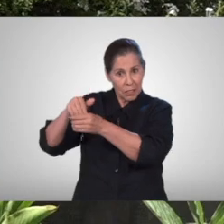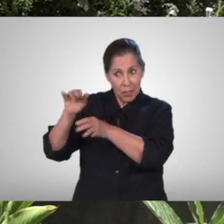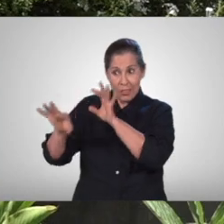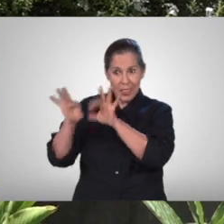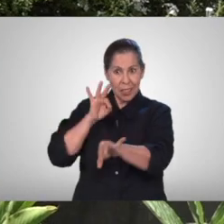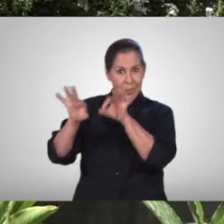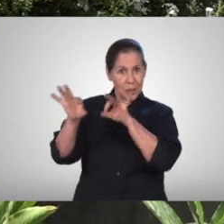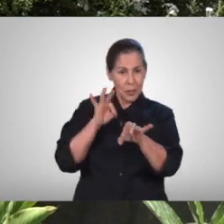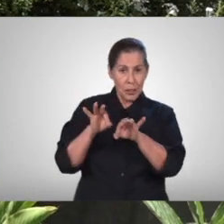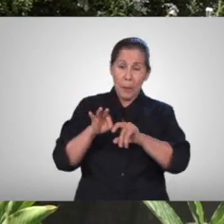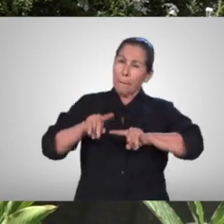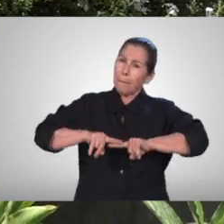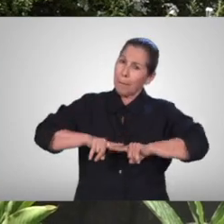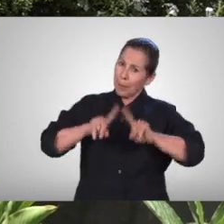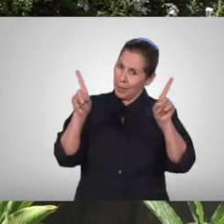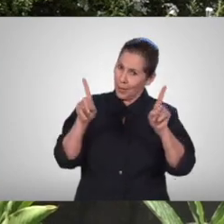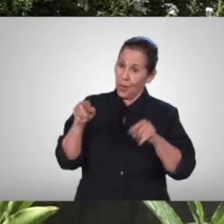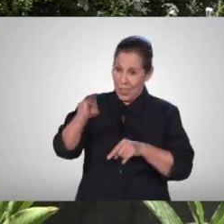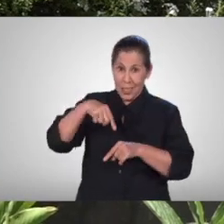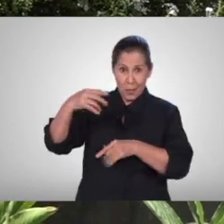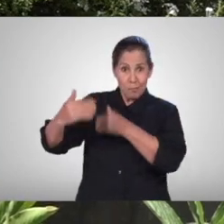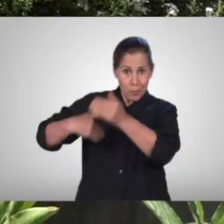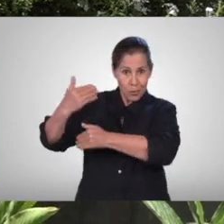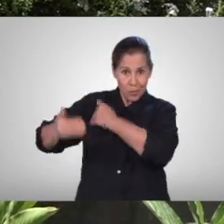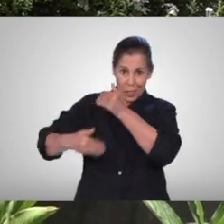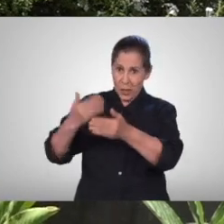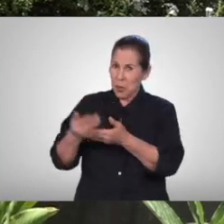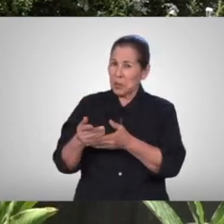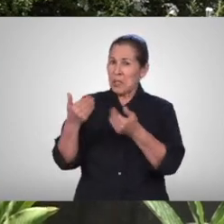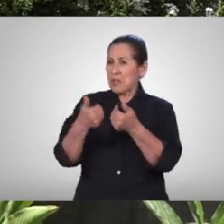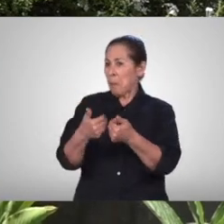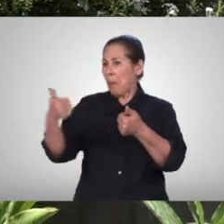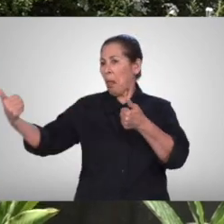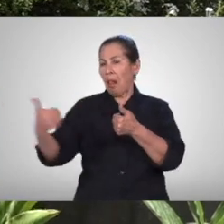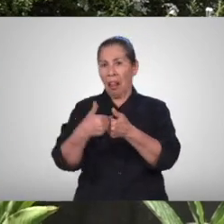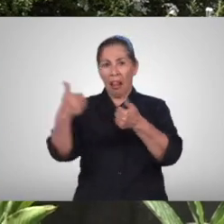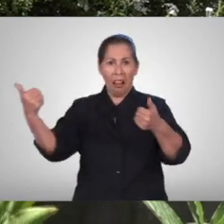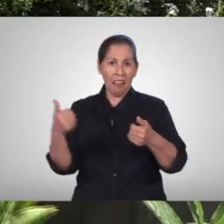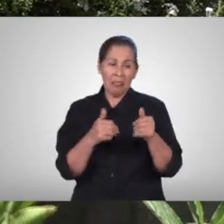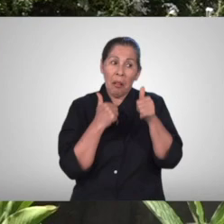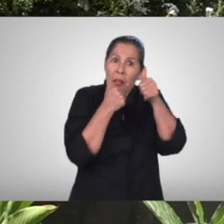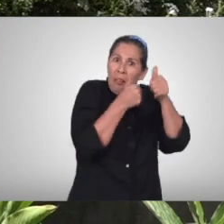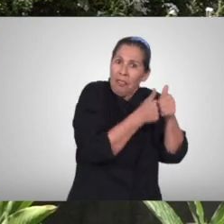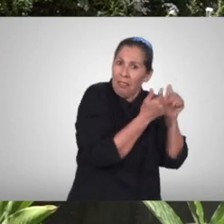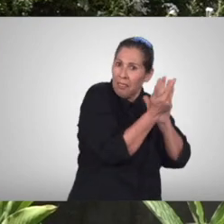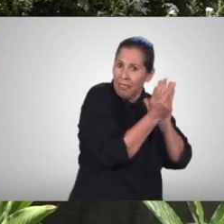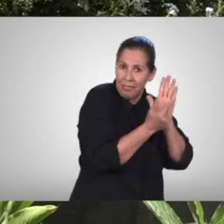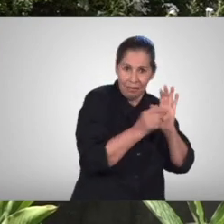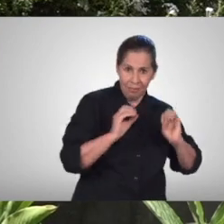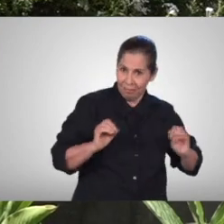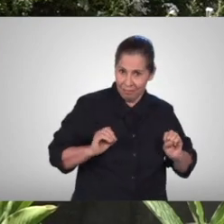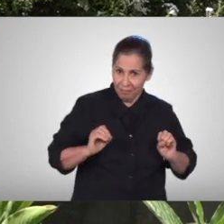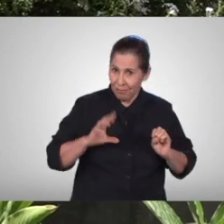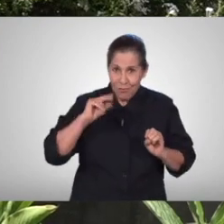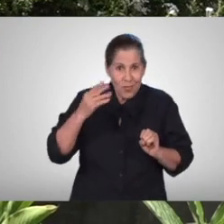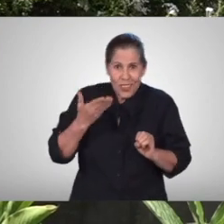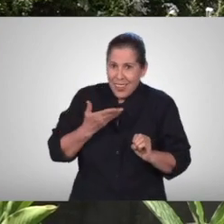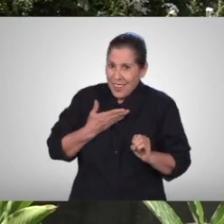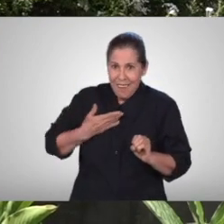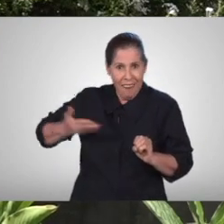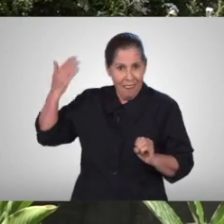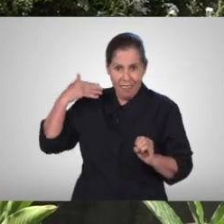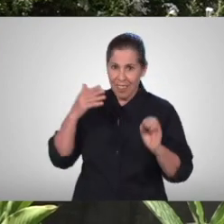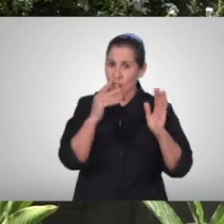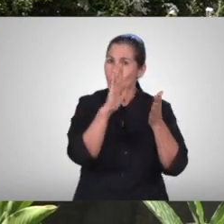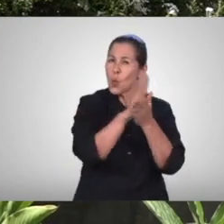no obstante estos procesos se desarrollaron de forma empírica y aislada puesto que no se contaba con un